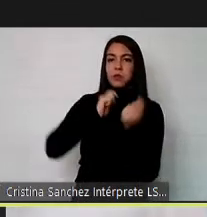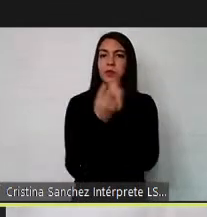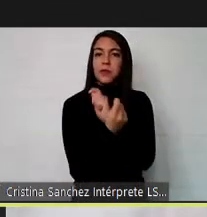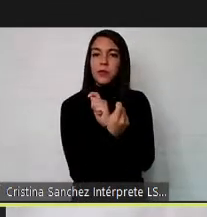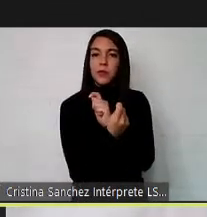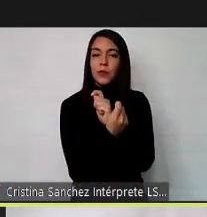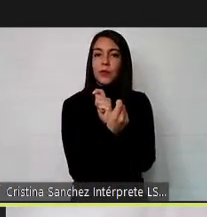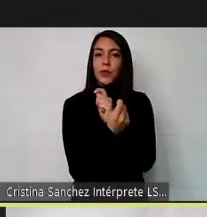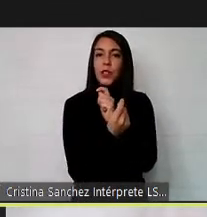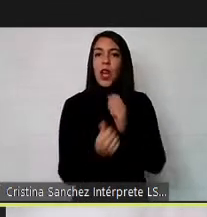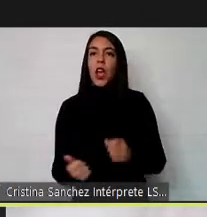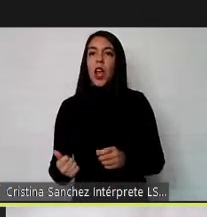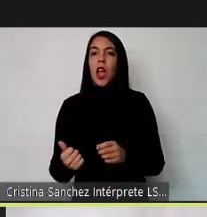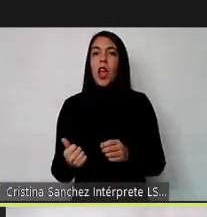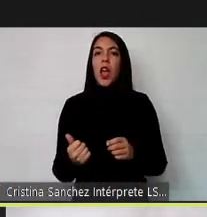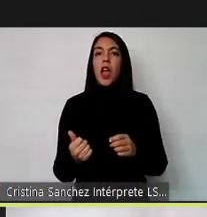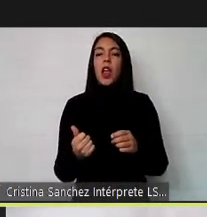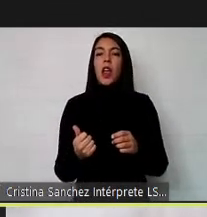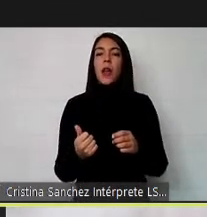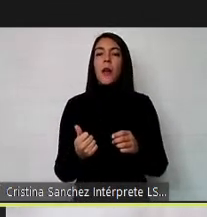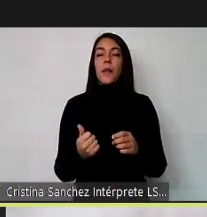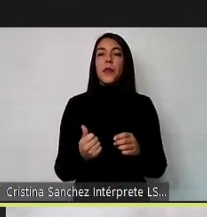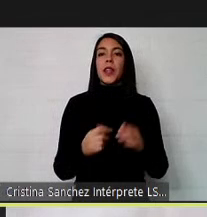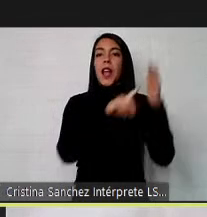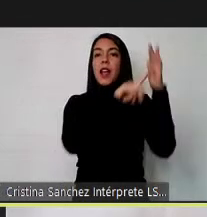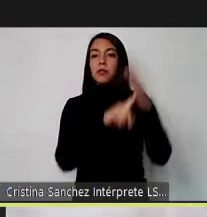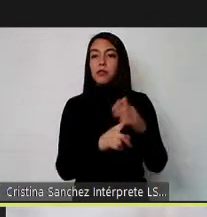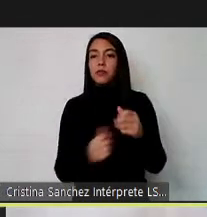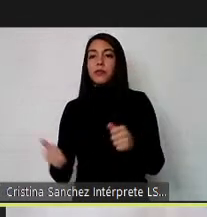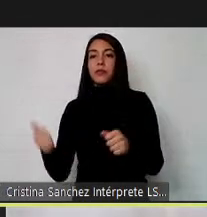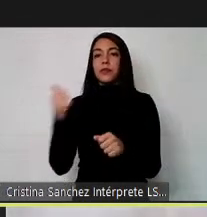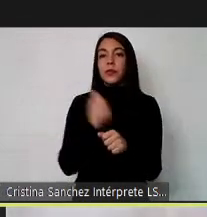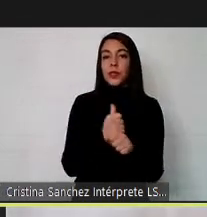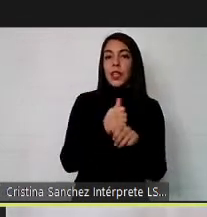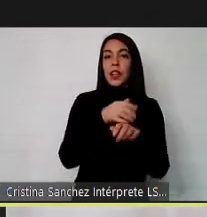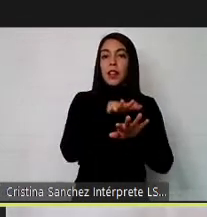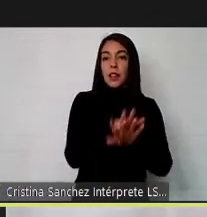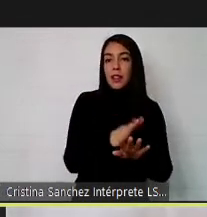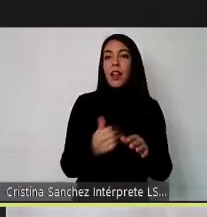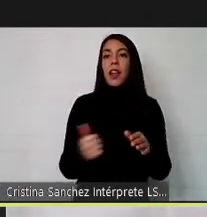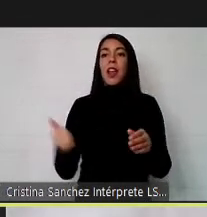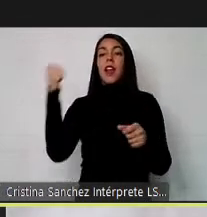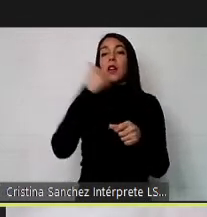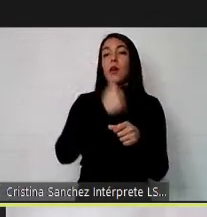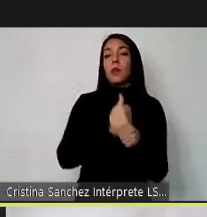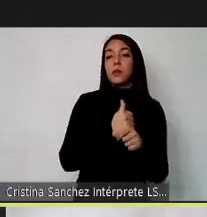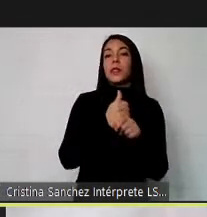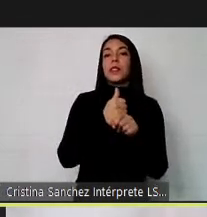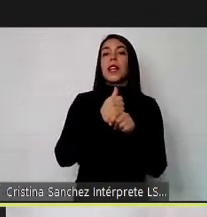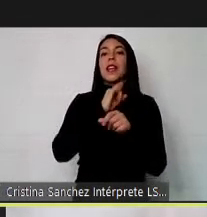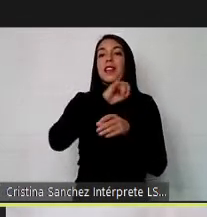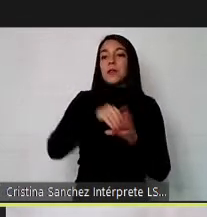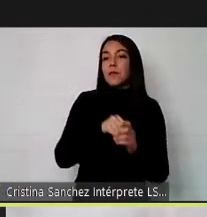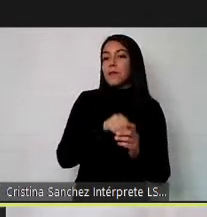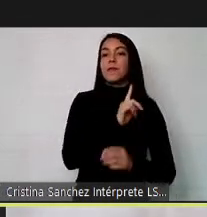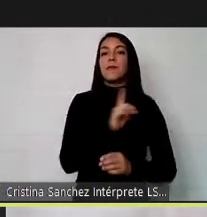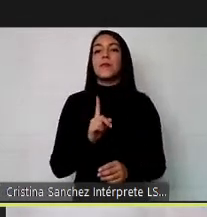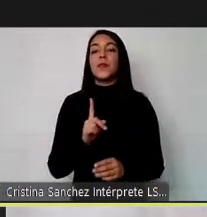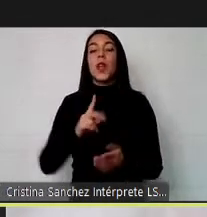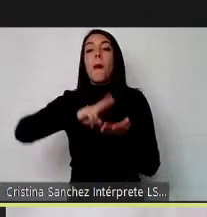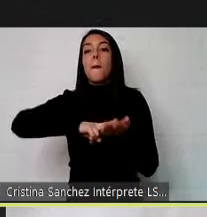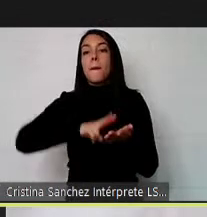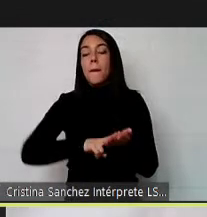reemplazo de la exclusión por la integración y de la inclusión por la integración sino que es una realidad donde en